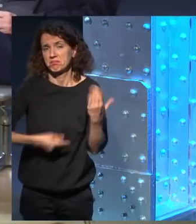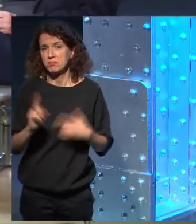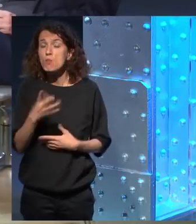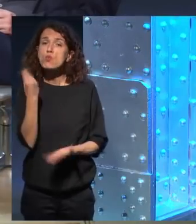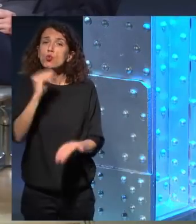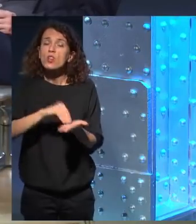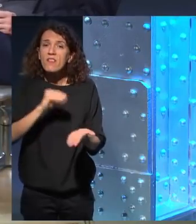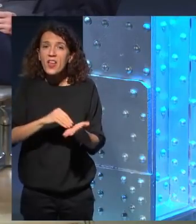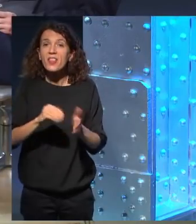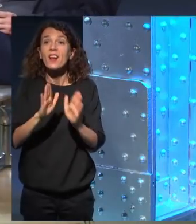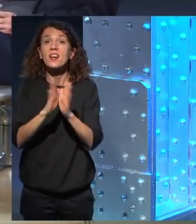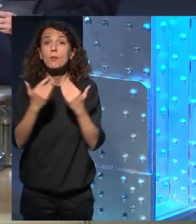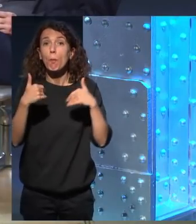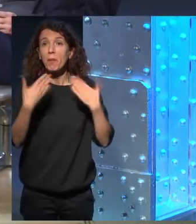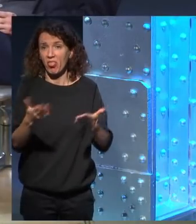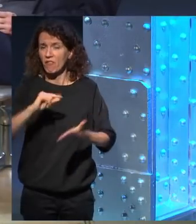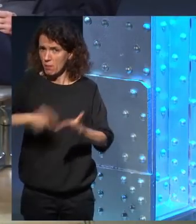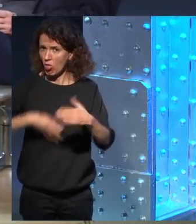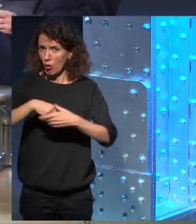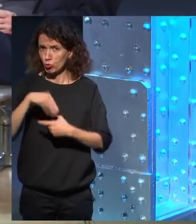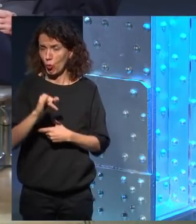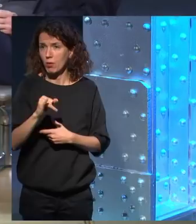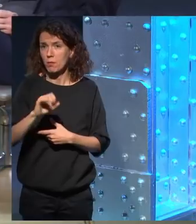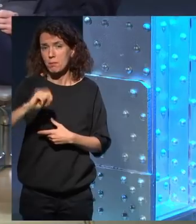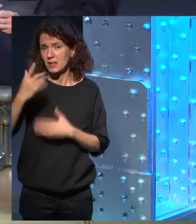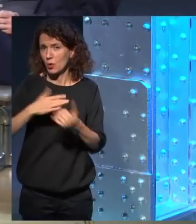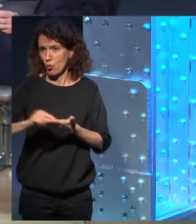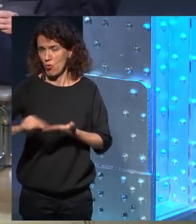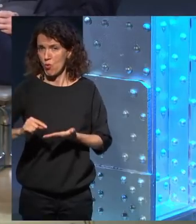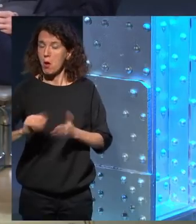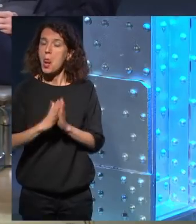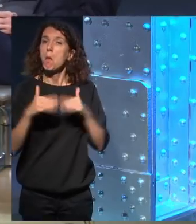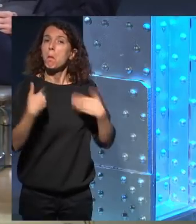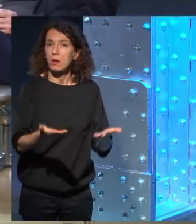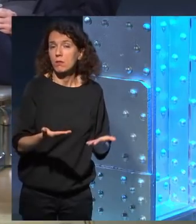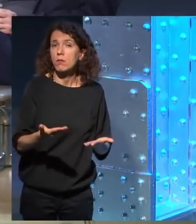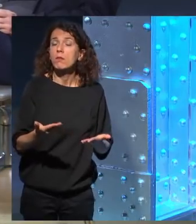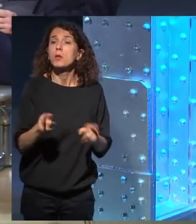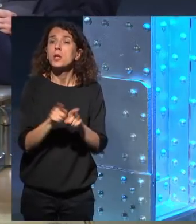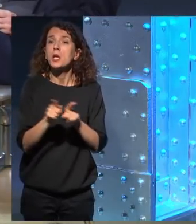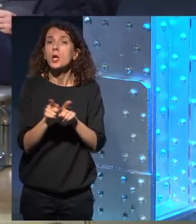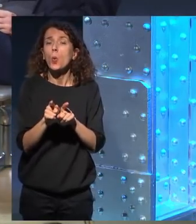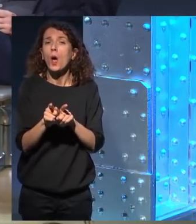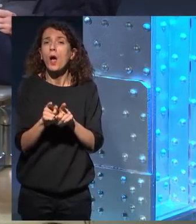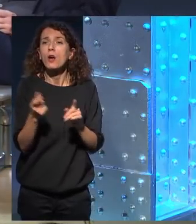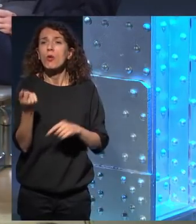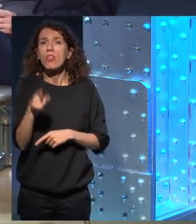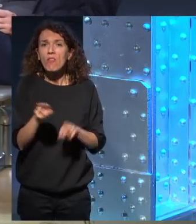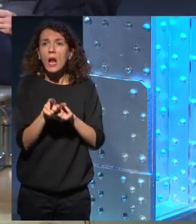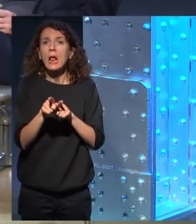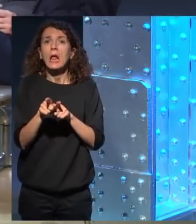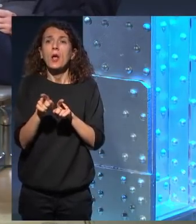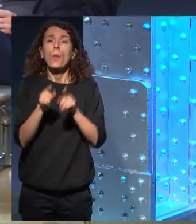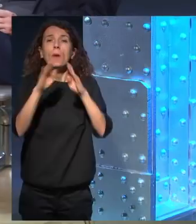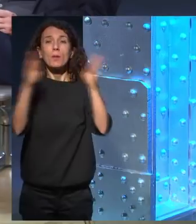Muchas veces me regalan libros firmados por los autores y... ¿Cómo tengo que hacer necesariamente purgas periódicas